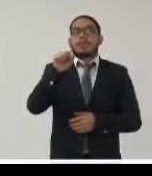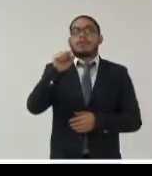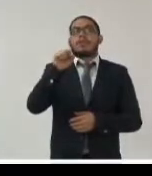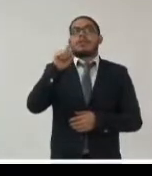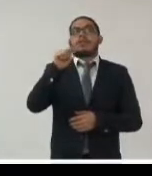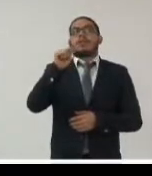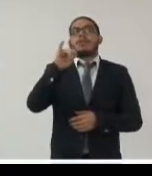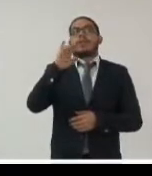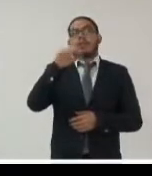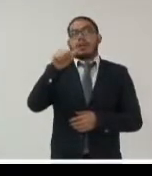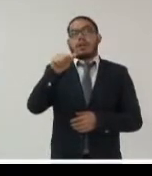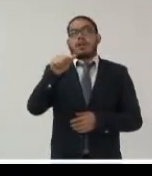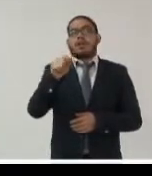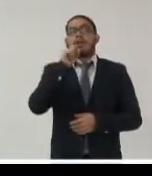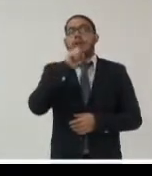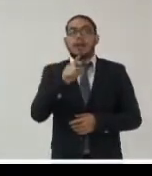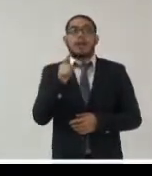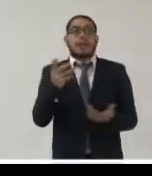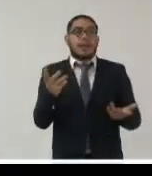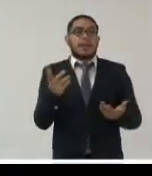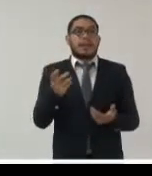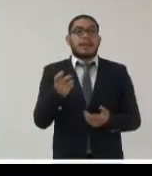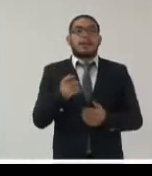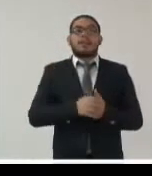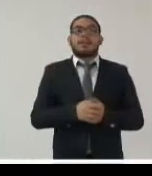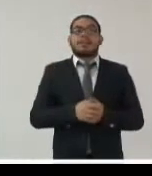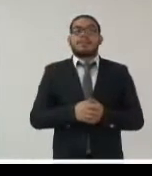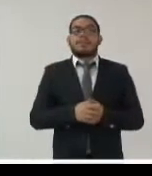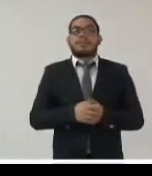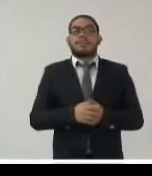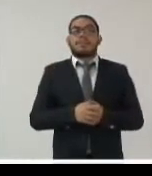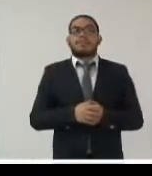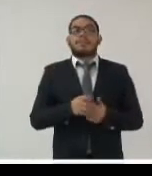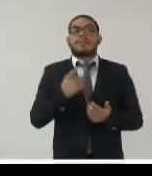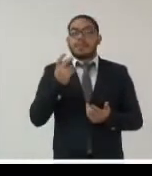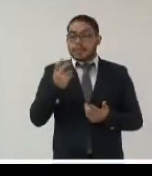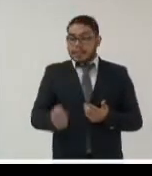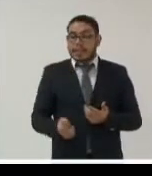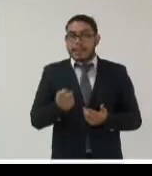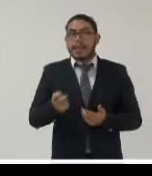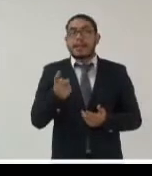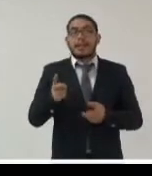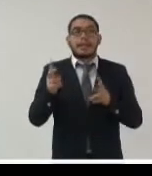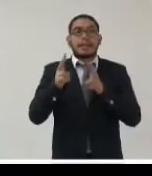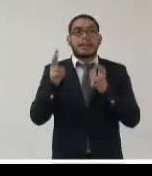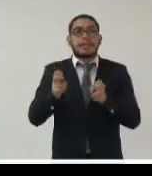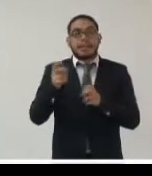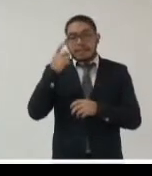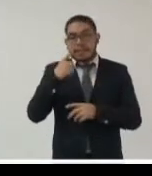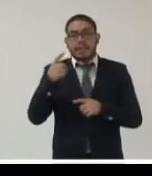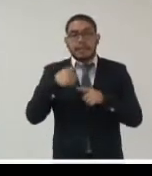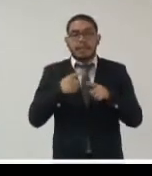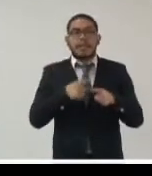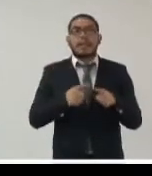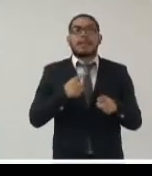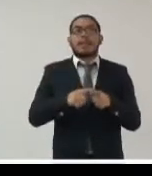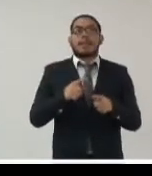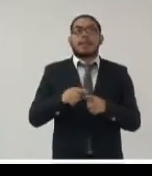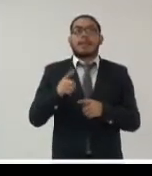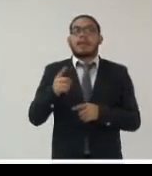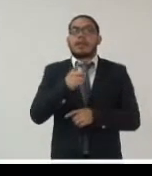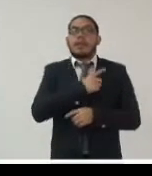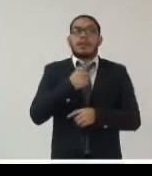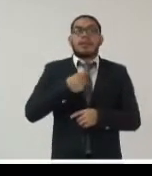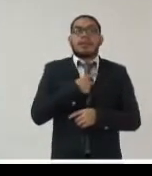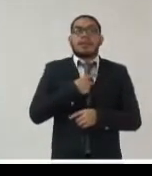sistemas que están ahí deberán obedecer una política archivística y estos sistemas que producen documentos y datos deben de